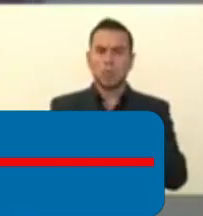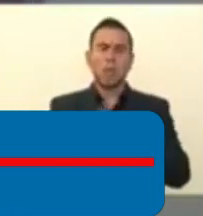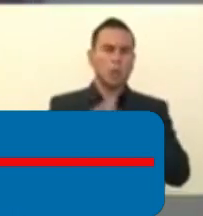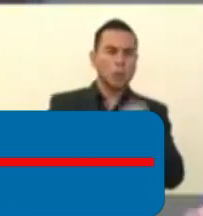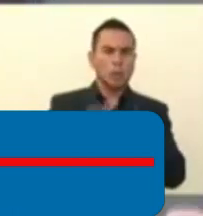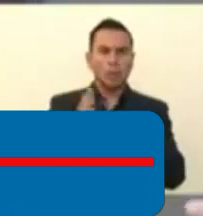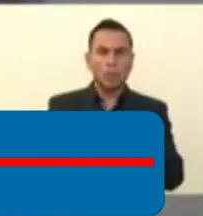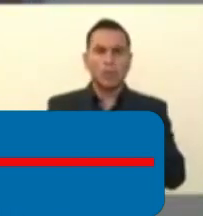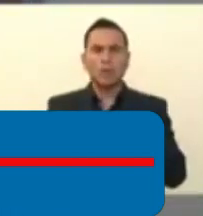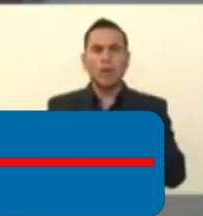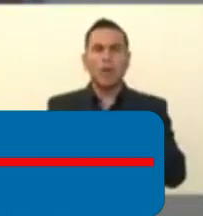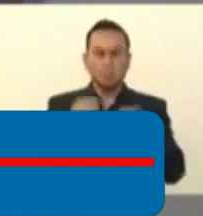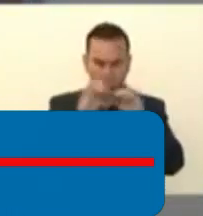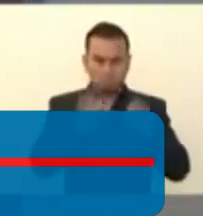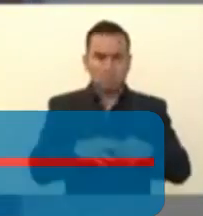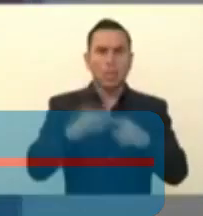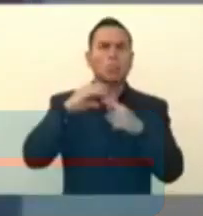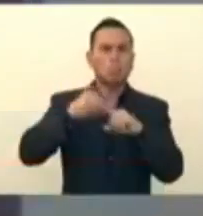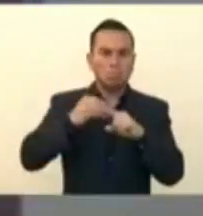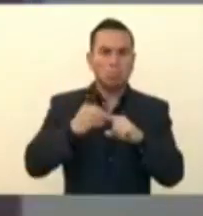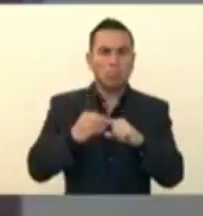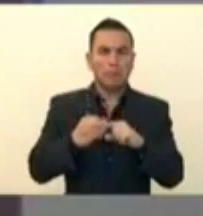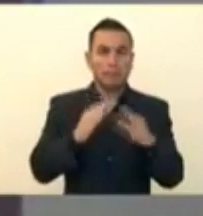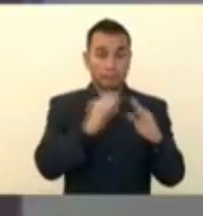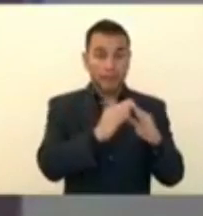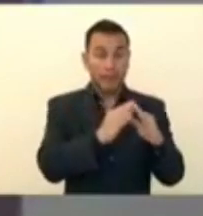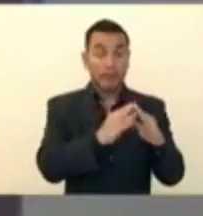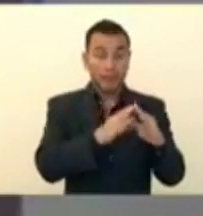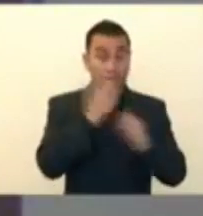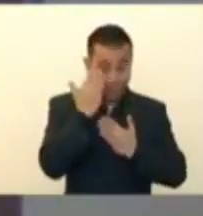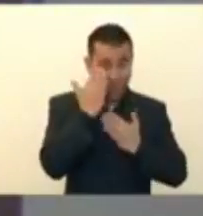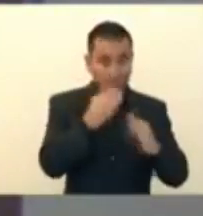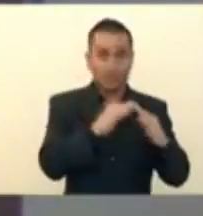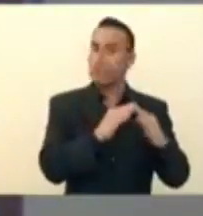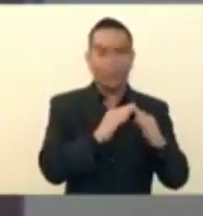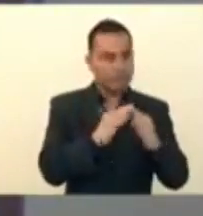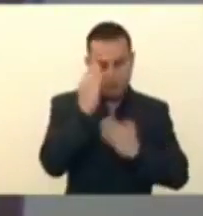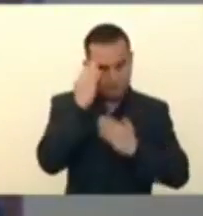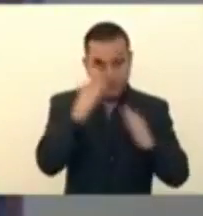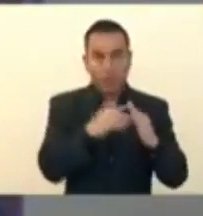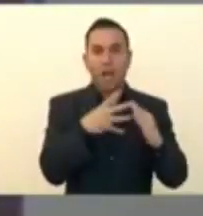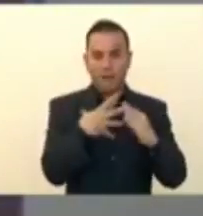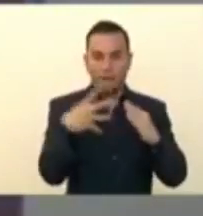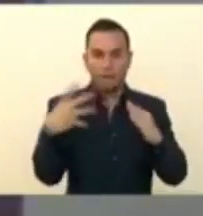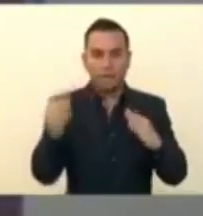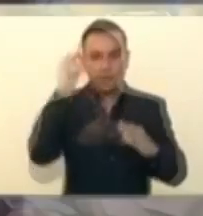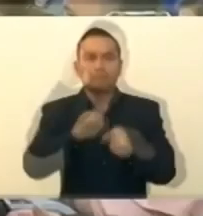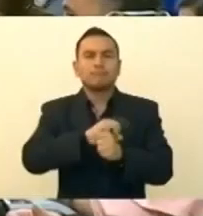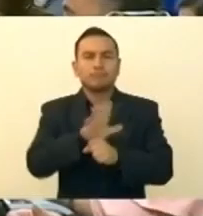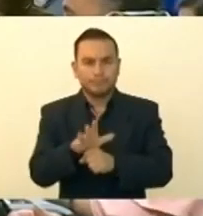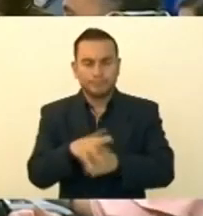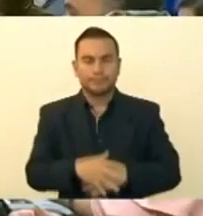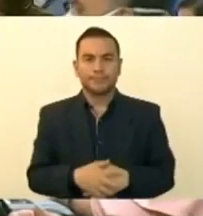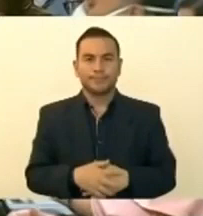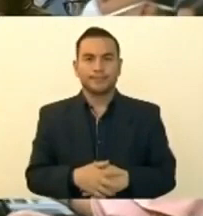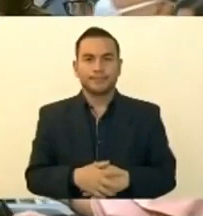internet, con cable, va a pasar en un centro de contención, solo o acompañado de gente que no conoce.